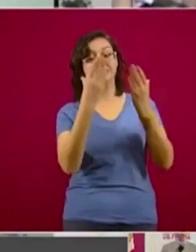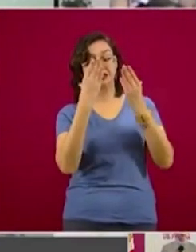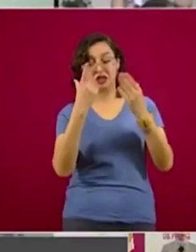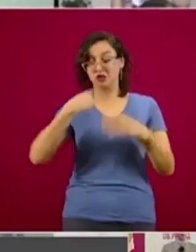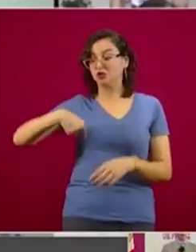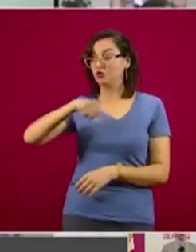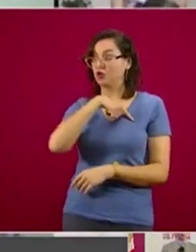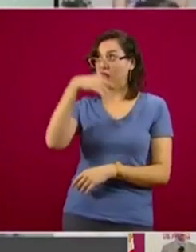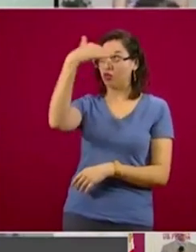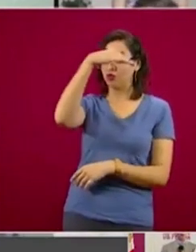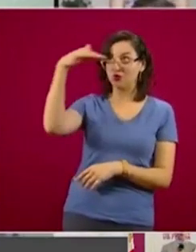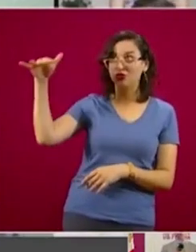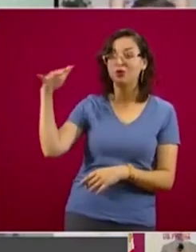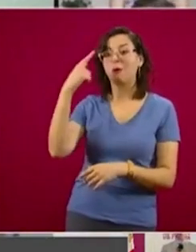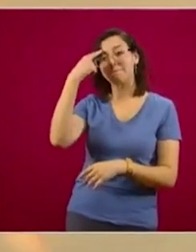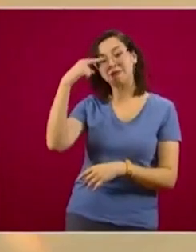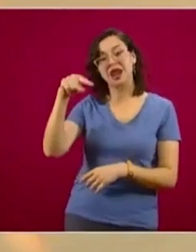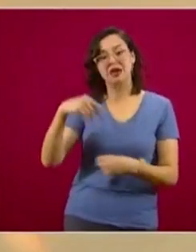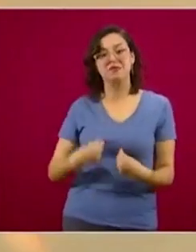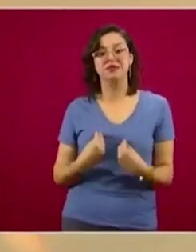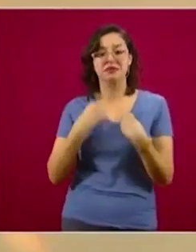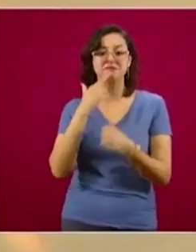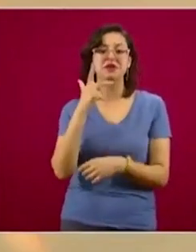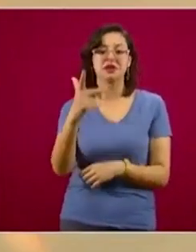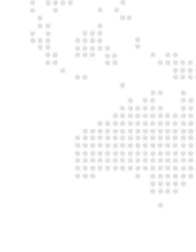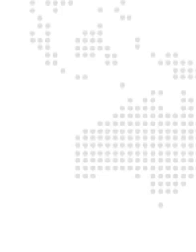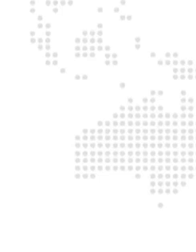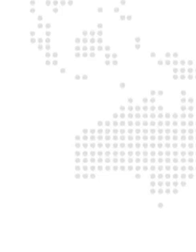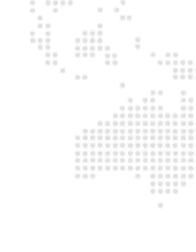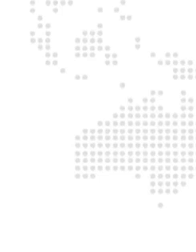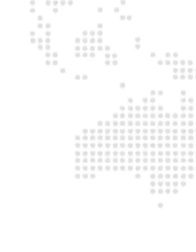vivir de manera más armónica en este tipo de situaciones.